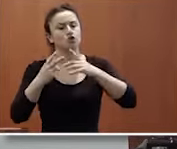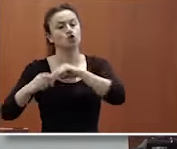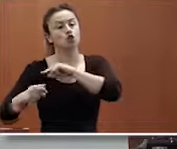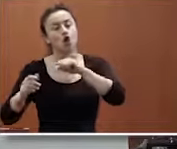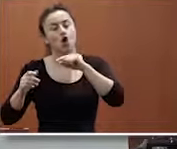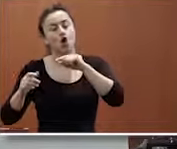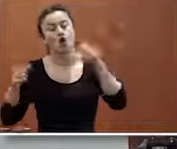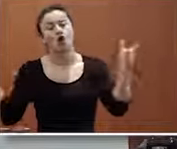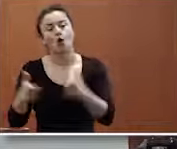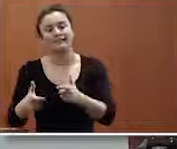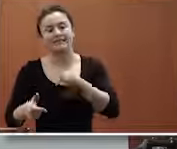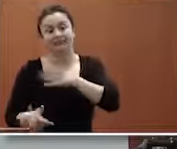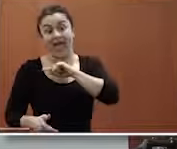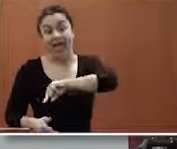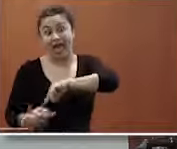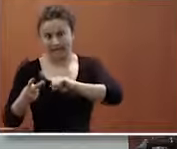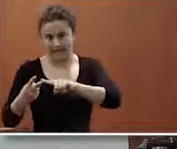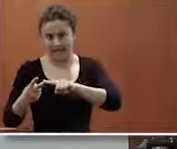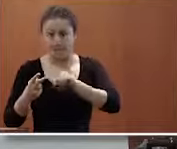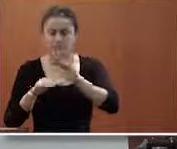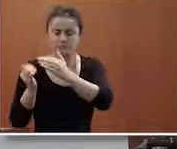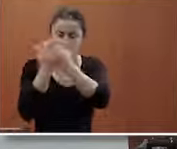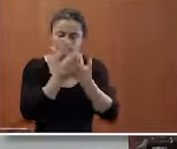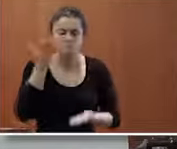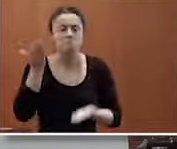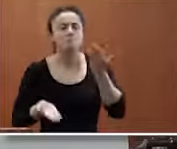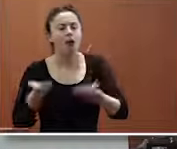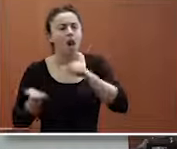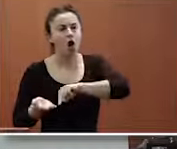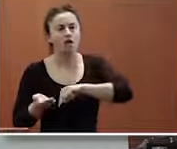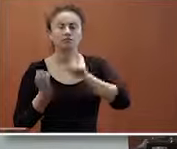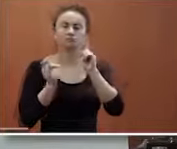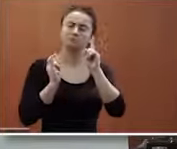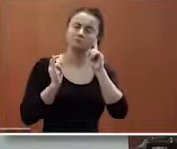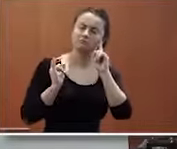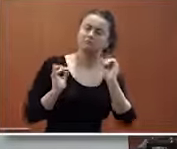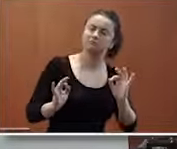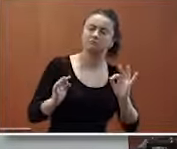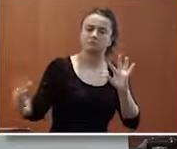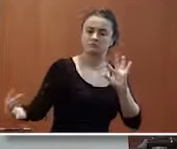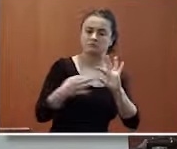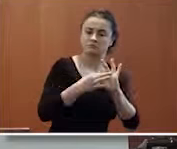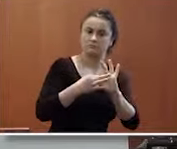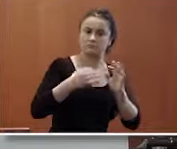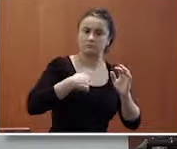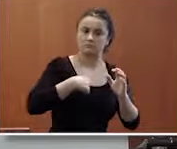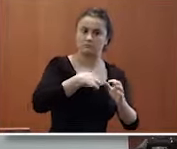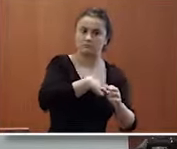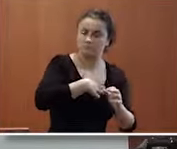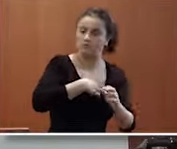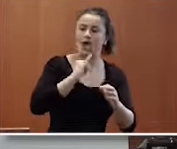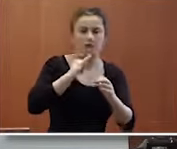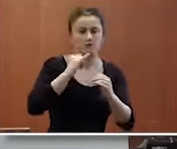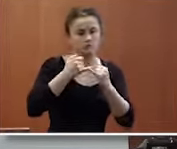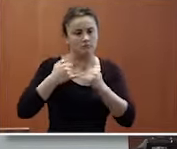de ética para ver que algunas cuestiones de valores que son coherentes con nuestra funcionalidad pues funcionan y hay un